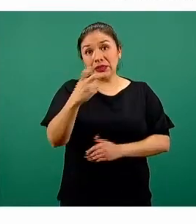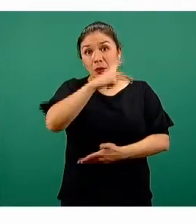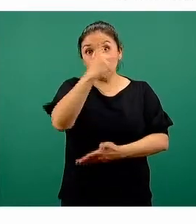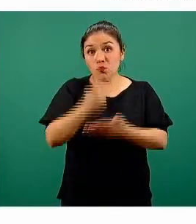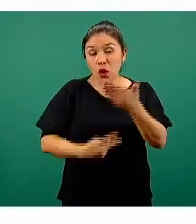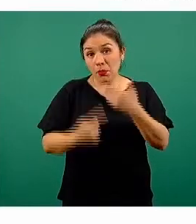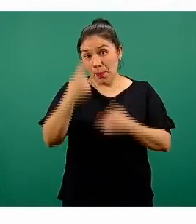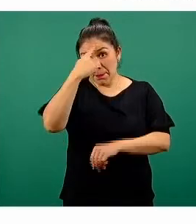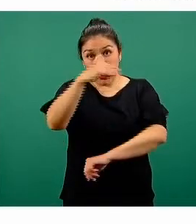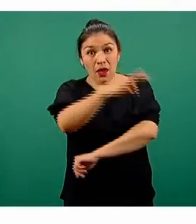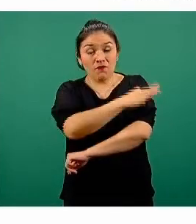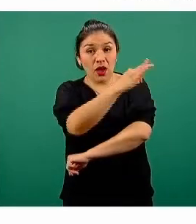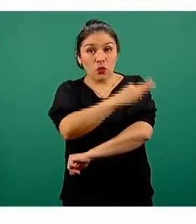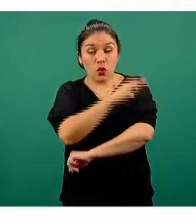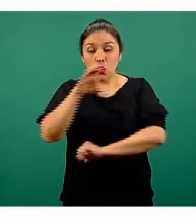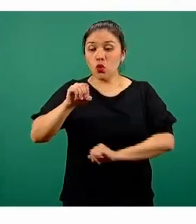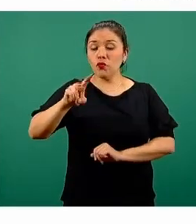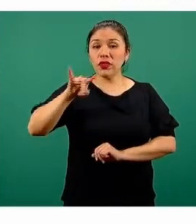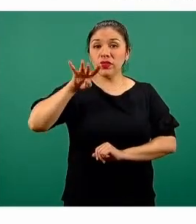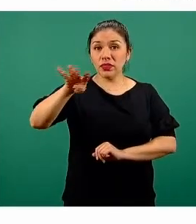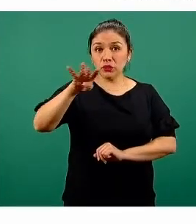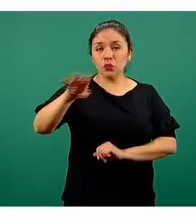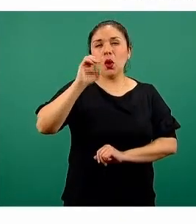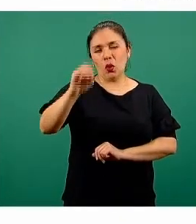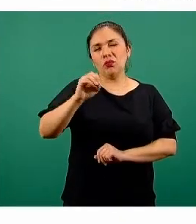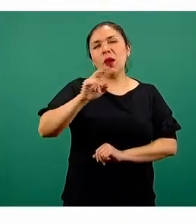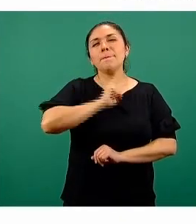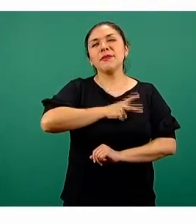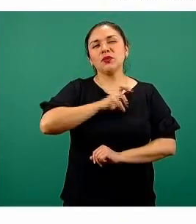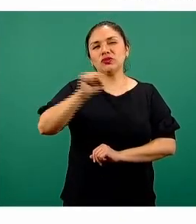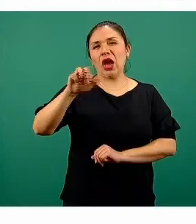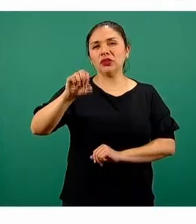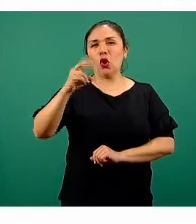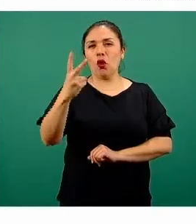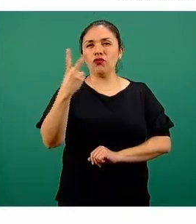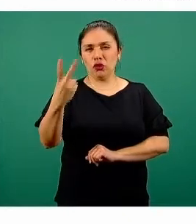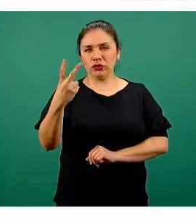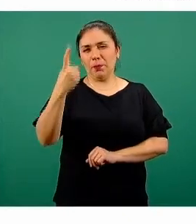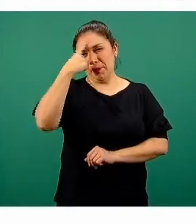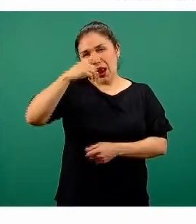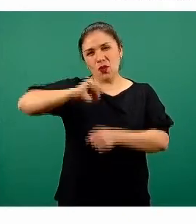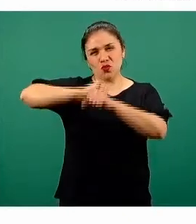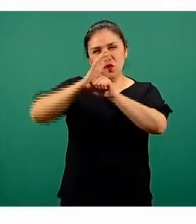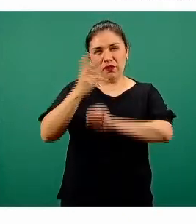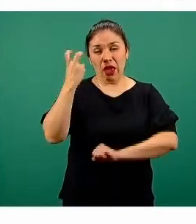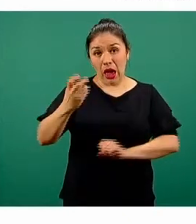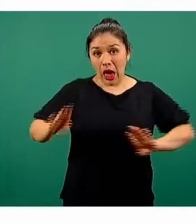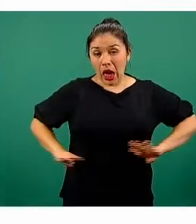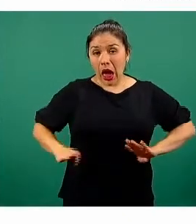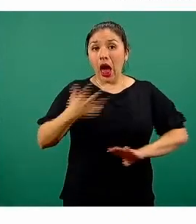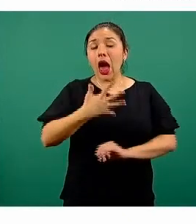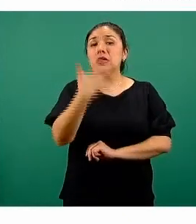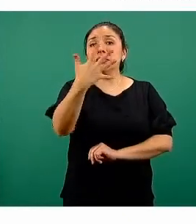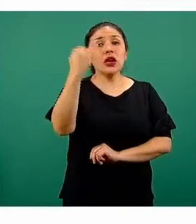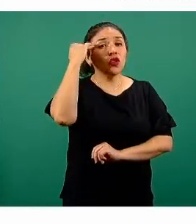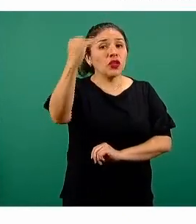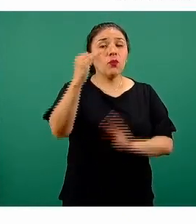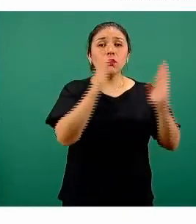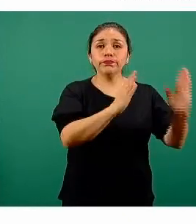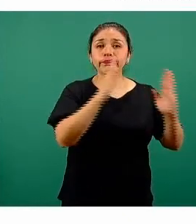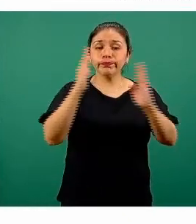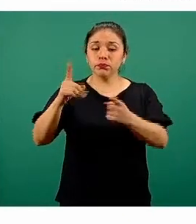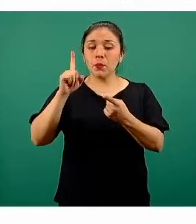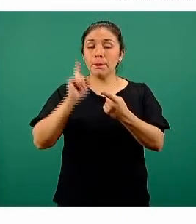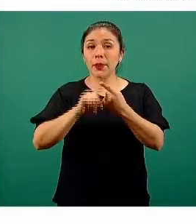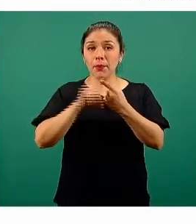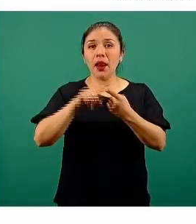general de vacunación contra COVID-19 o contra el virus SARS-CoV-2 que produce COVID-19 tiene cinco etapas claramente definidas.